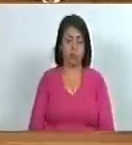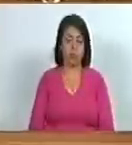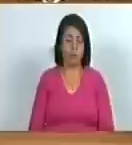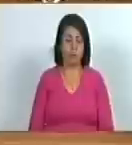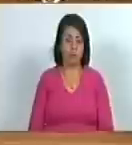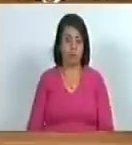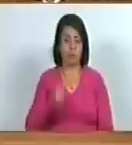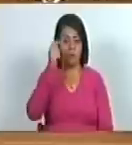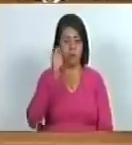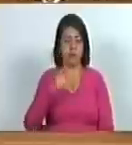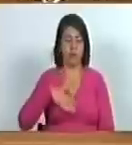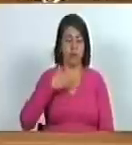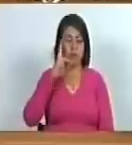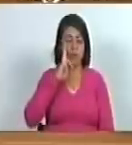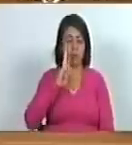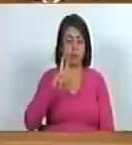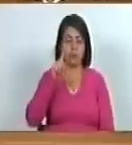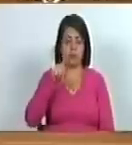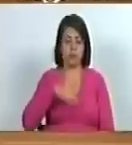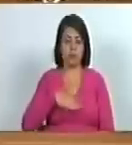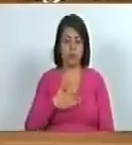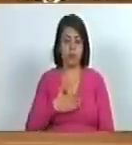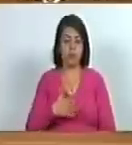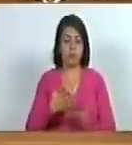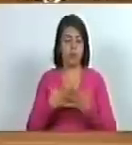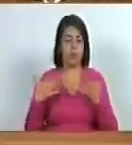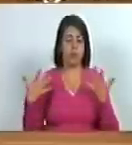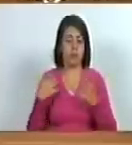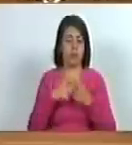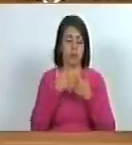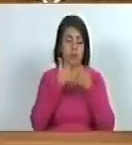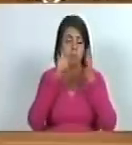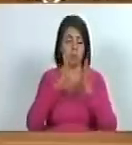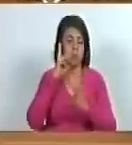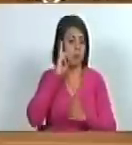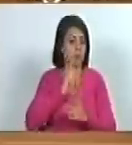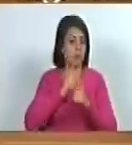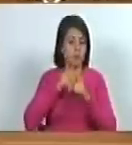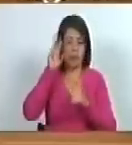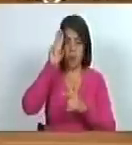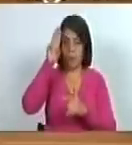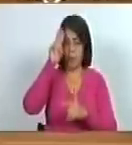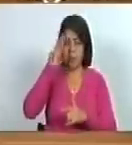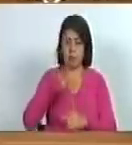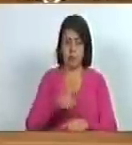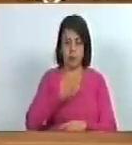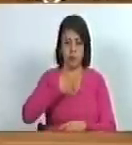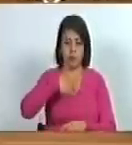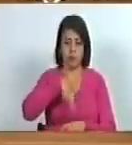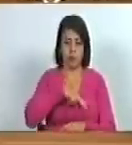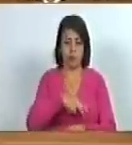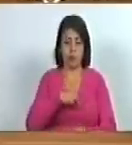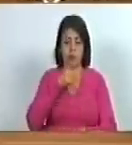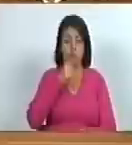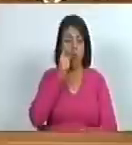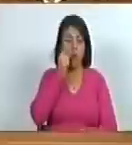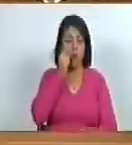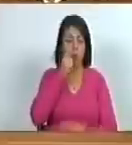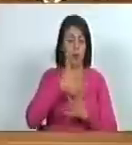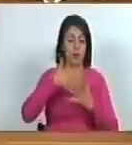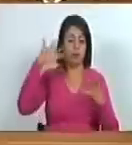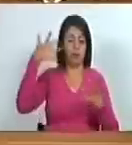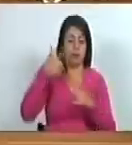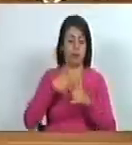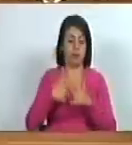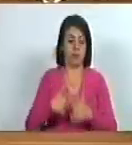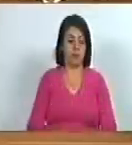diputados pueblo de Venezuela el gran libertador nuestro maestro nuestro hombre gigante